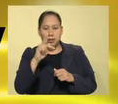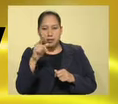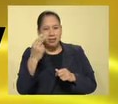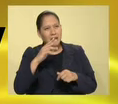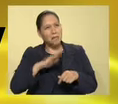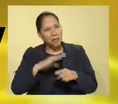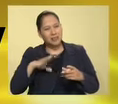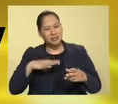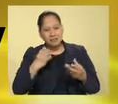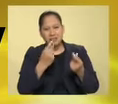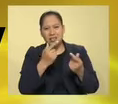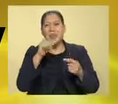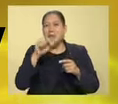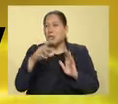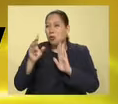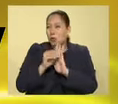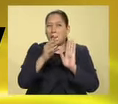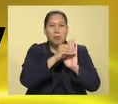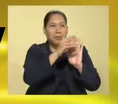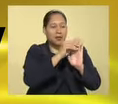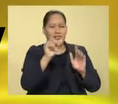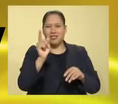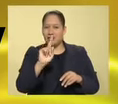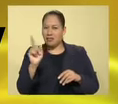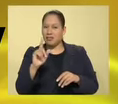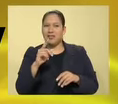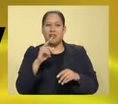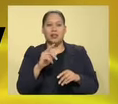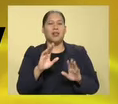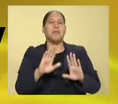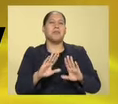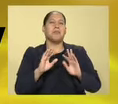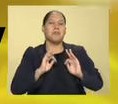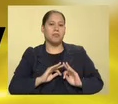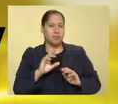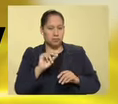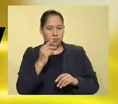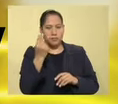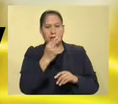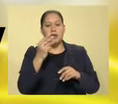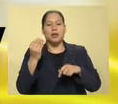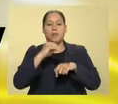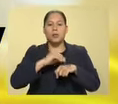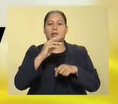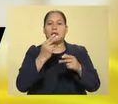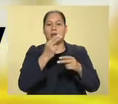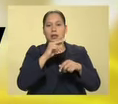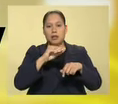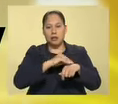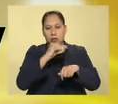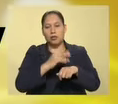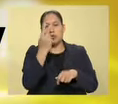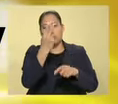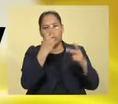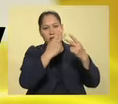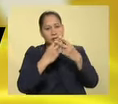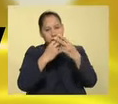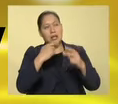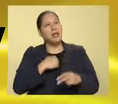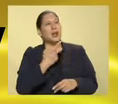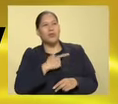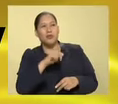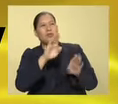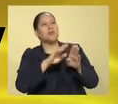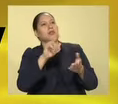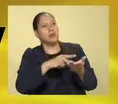echarle más ganas, no deben de quedarse en una zona de confort, eso es lo que no me gustaría que pasara. Le damos una calificación de dos estrellas, de veras, no me gustó porque se